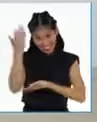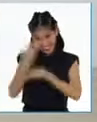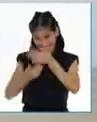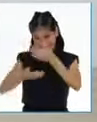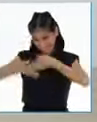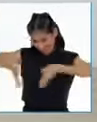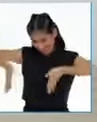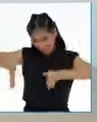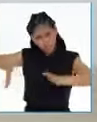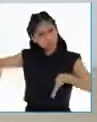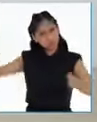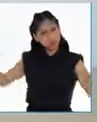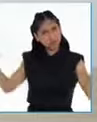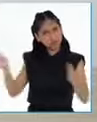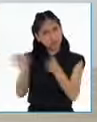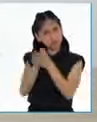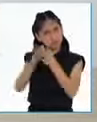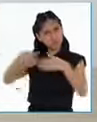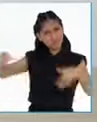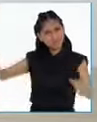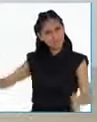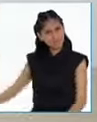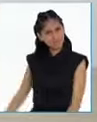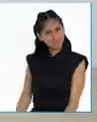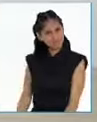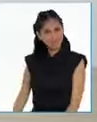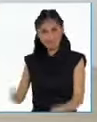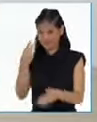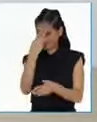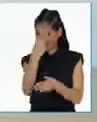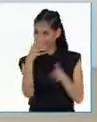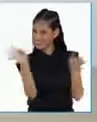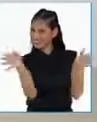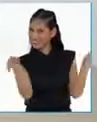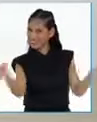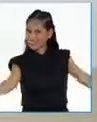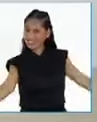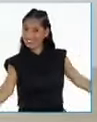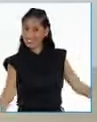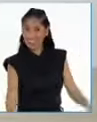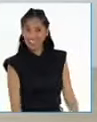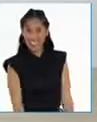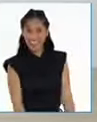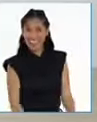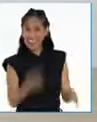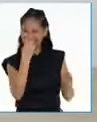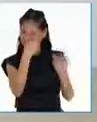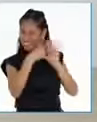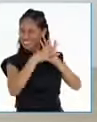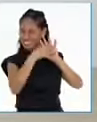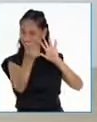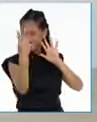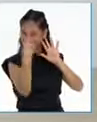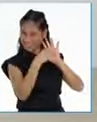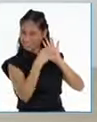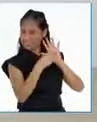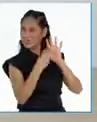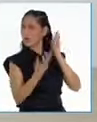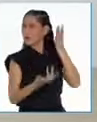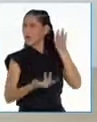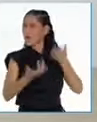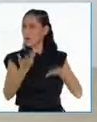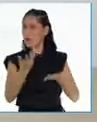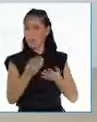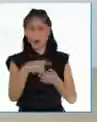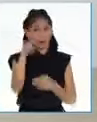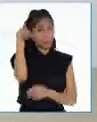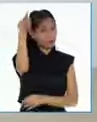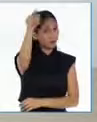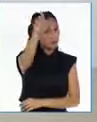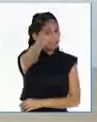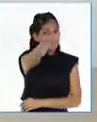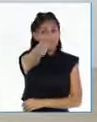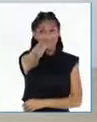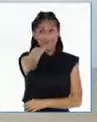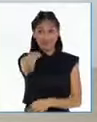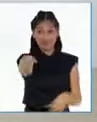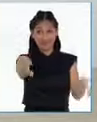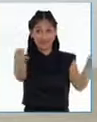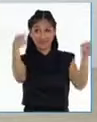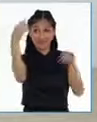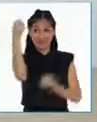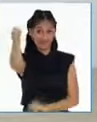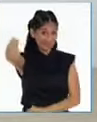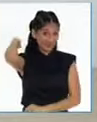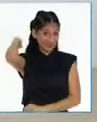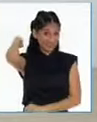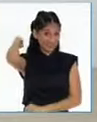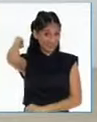Pierna derecha, luego izquierda. Eso es. Entrelazo la mano y luego dedo arriba